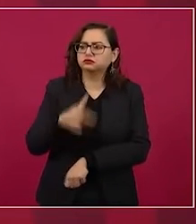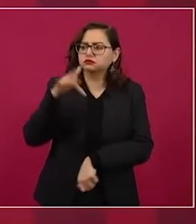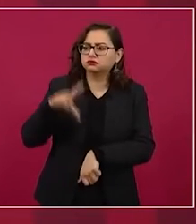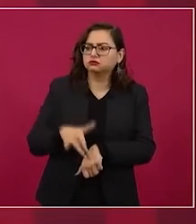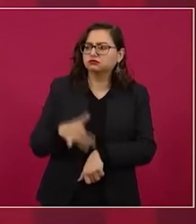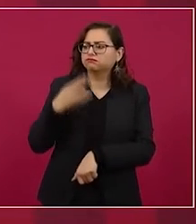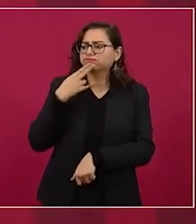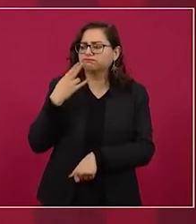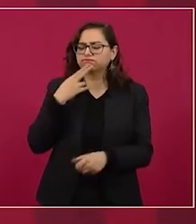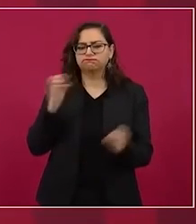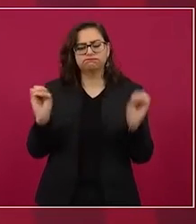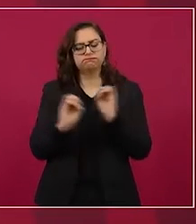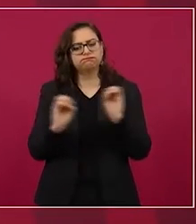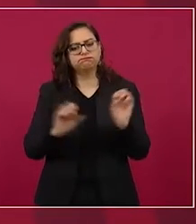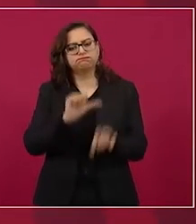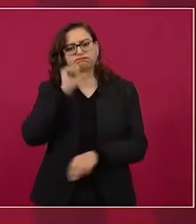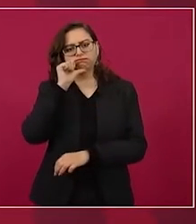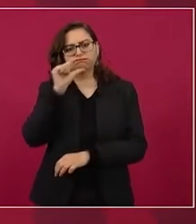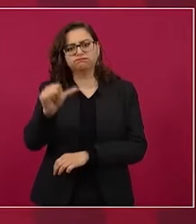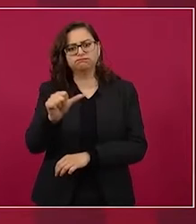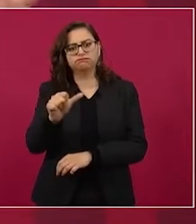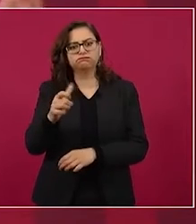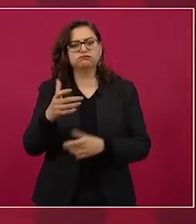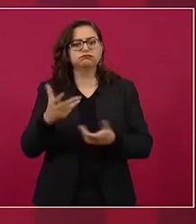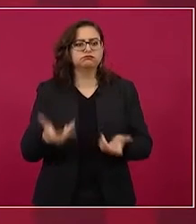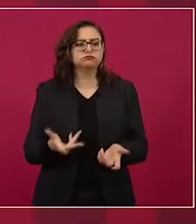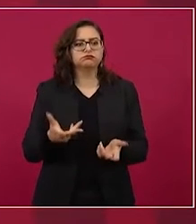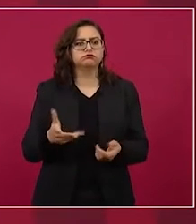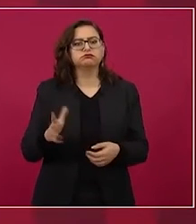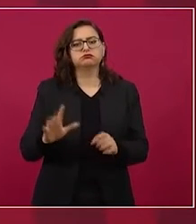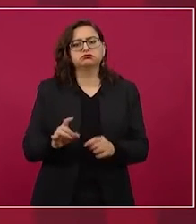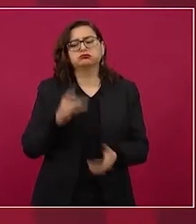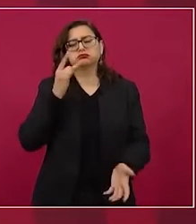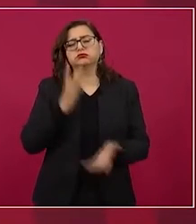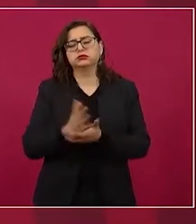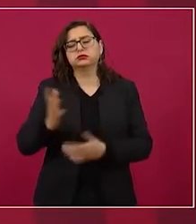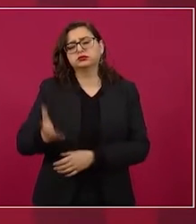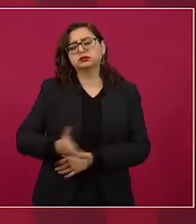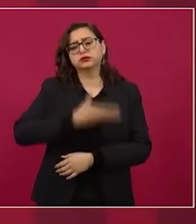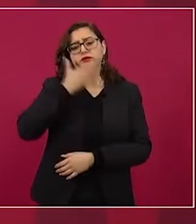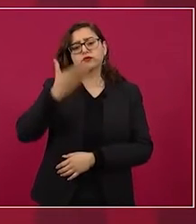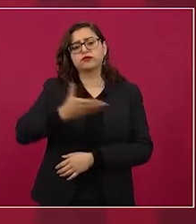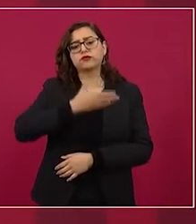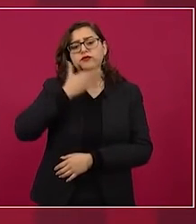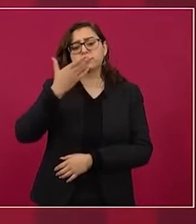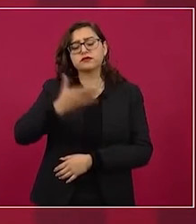hay una política pública aceptada mayoritariamente